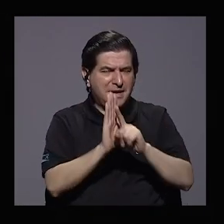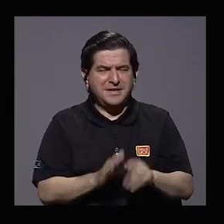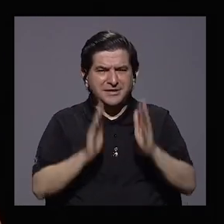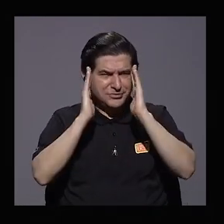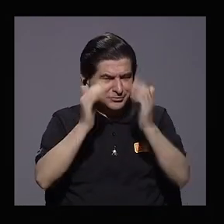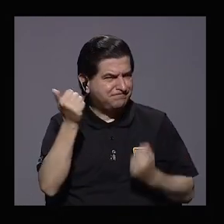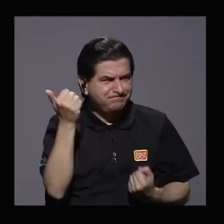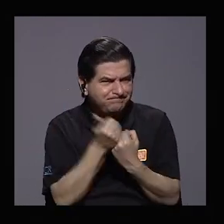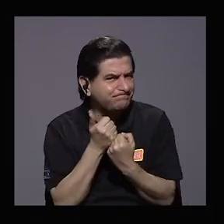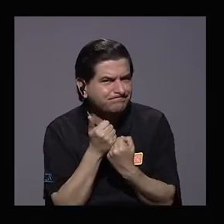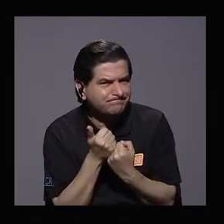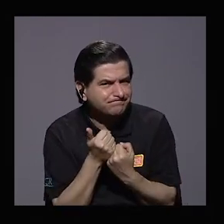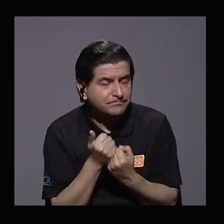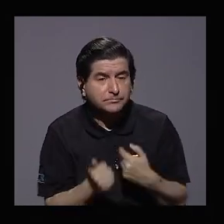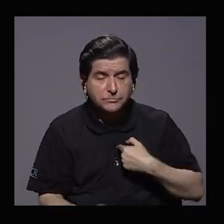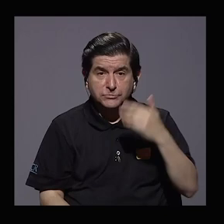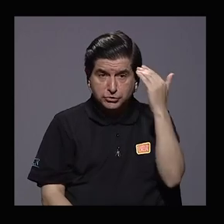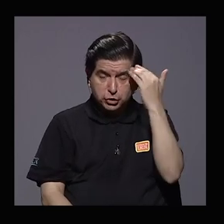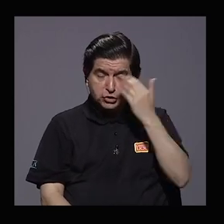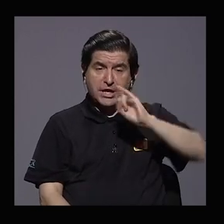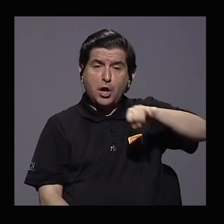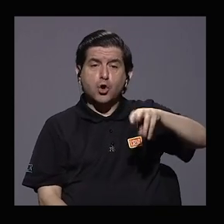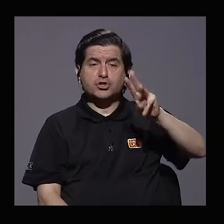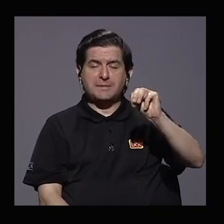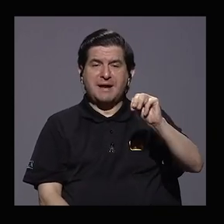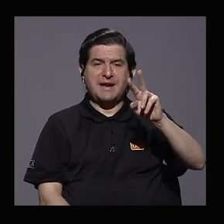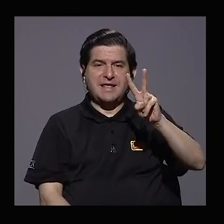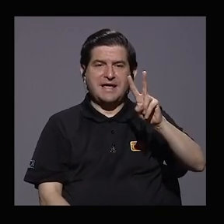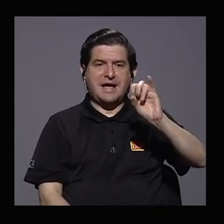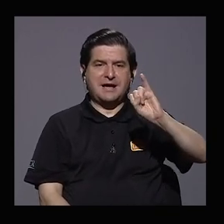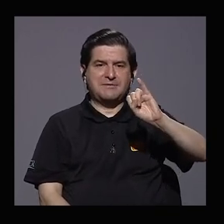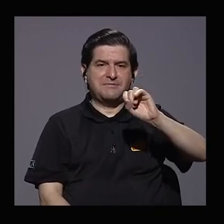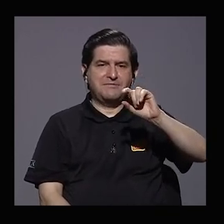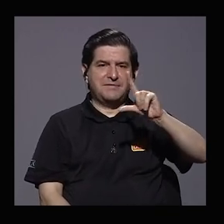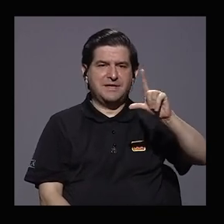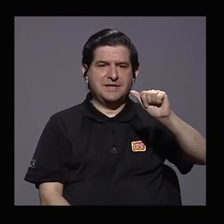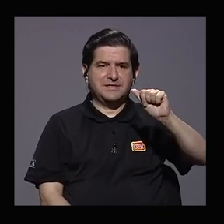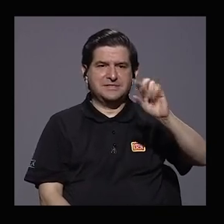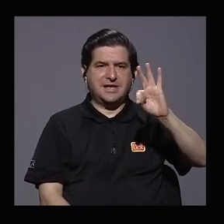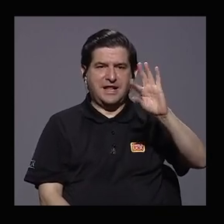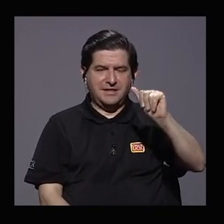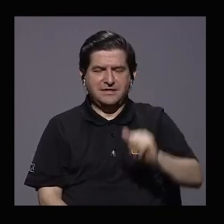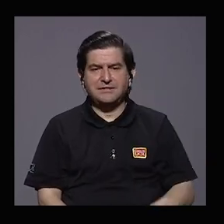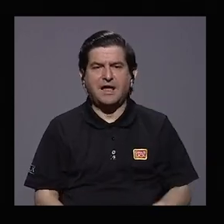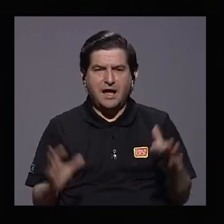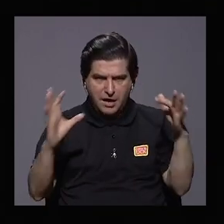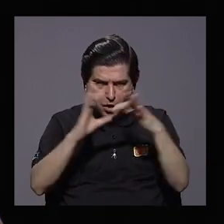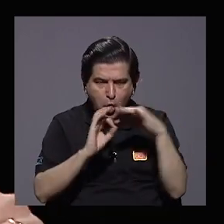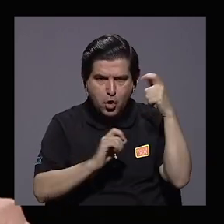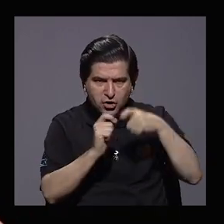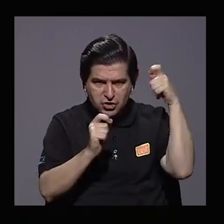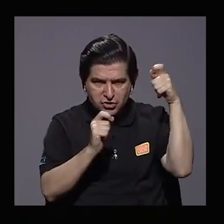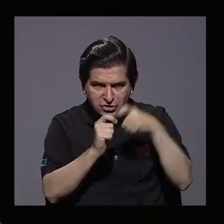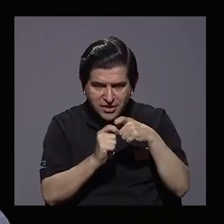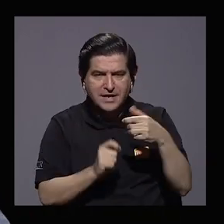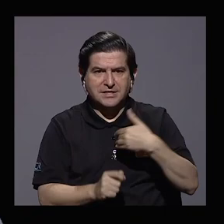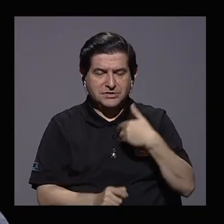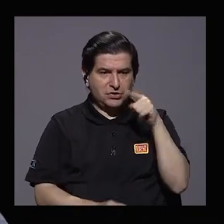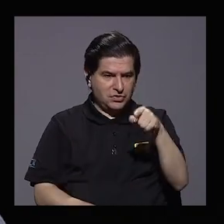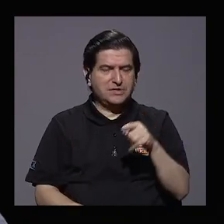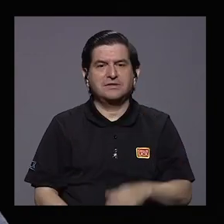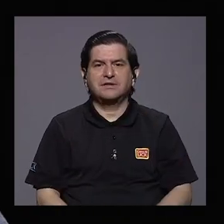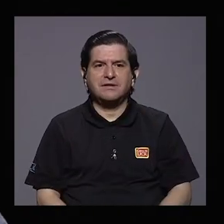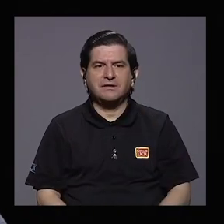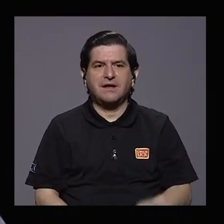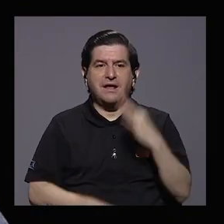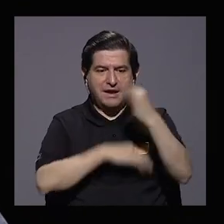Ejecutiva para respaldarlo? Porque sé que José María Villalta en su momento lo vio desde la coordinación específicamente que tiene él